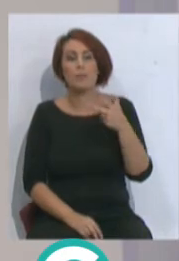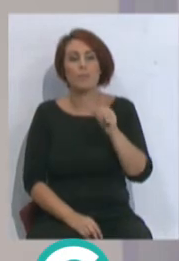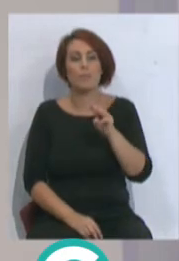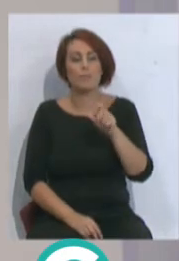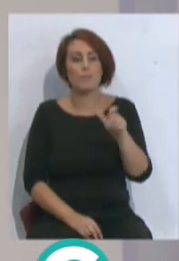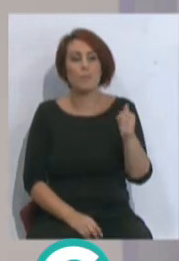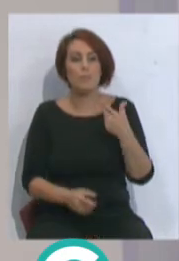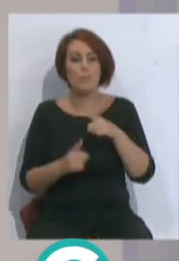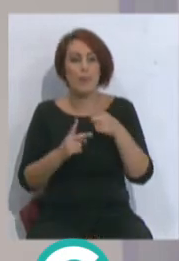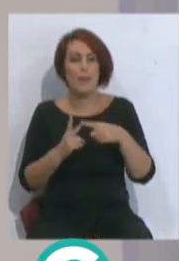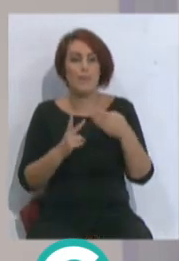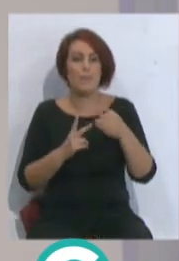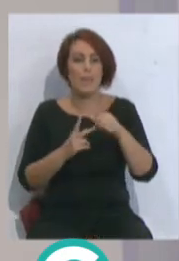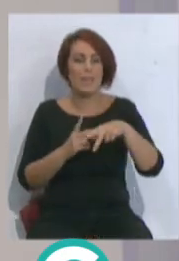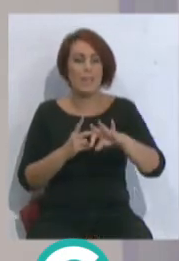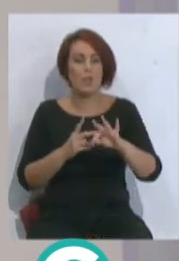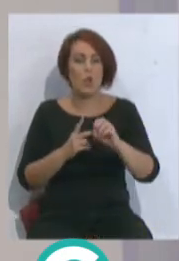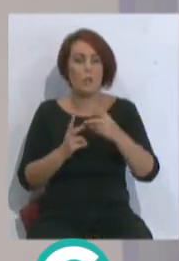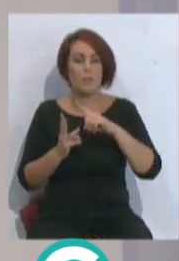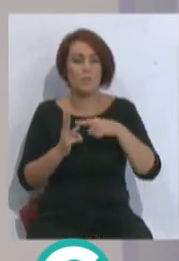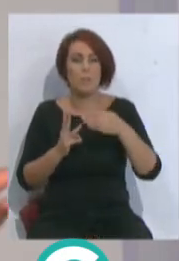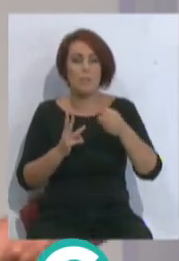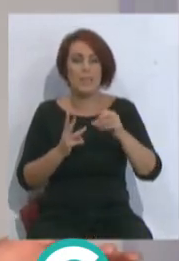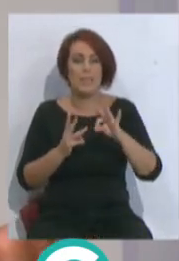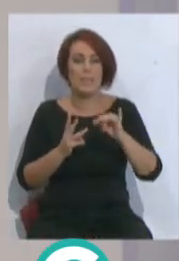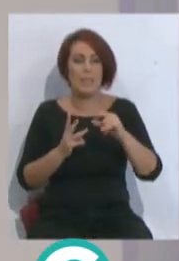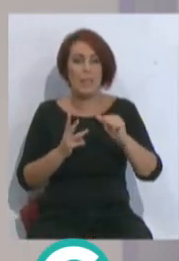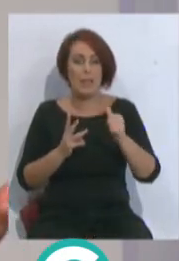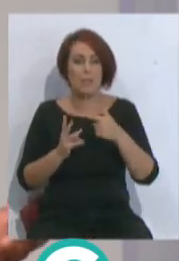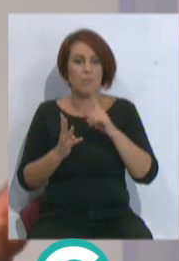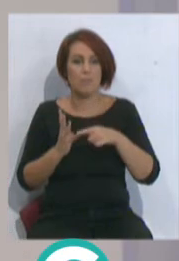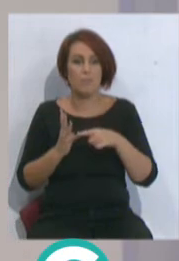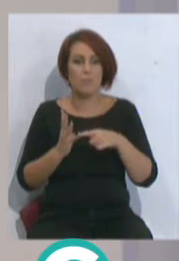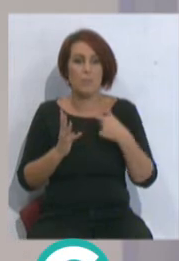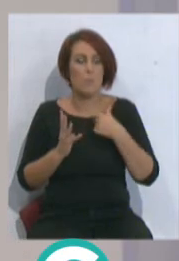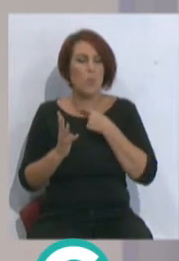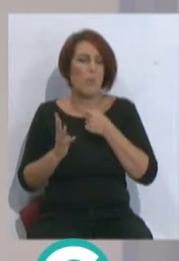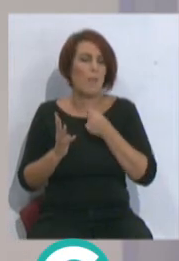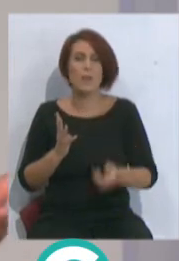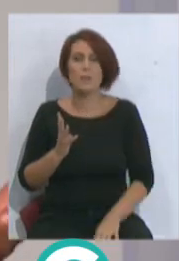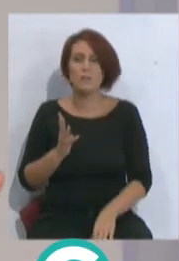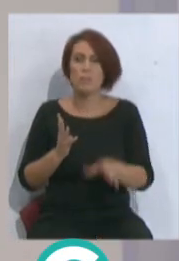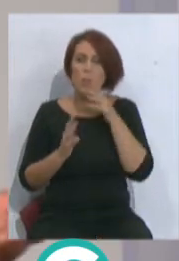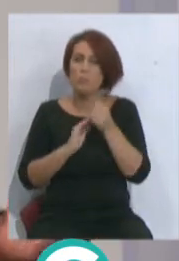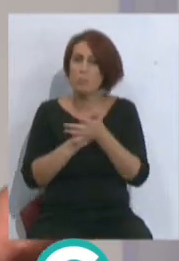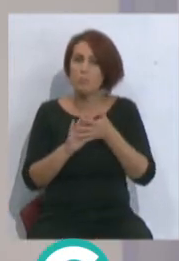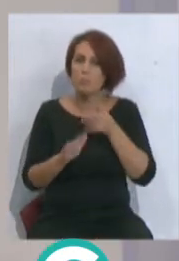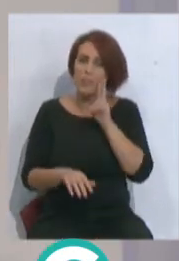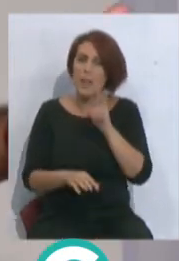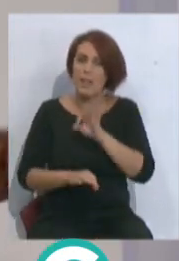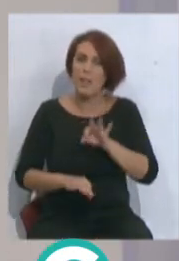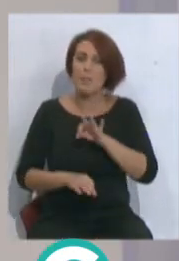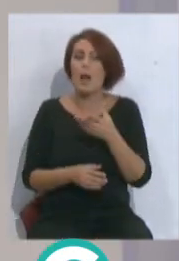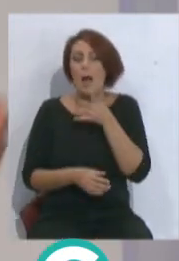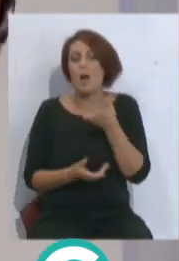Chapella, con Pedro Benito, con Bastida, con gente joven así, dice, a mí me gustaba eso. Porque hace tiempo que no lo veía y bueno, no